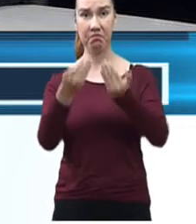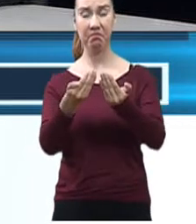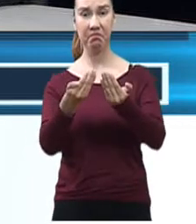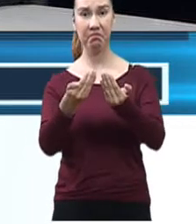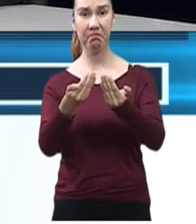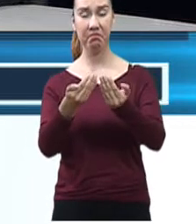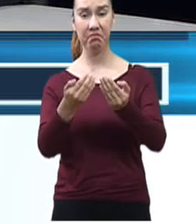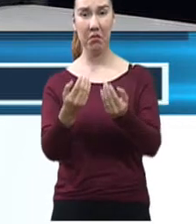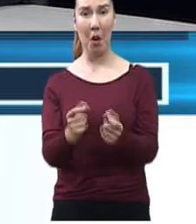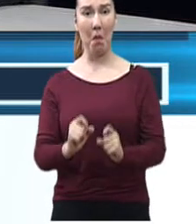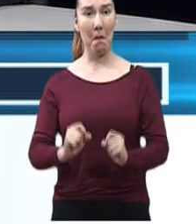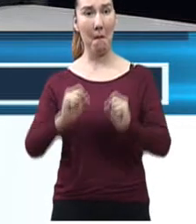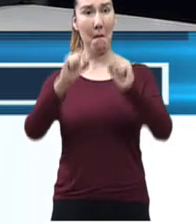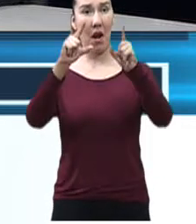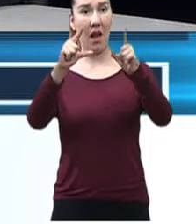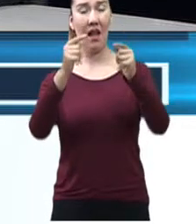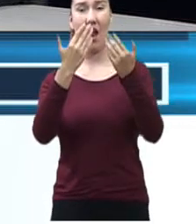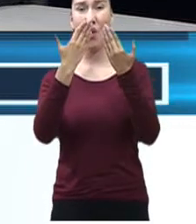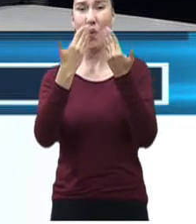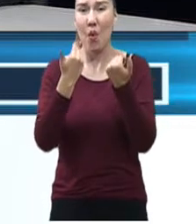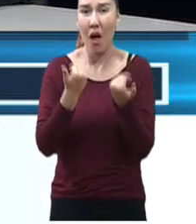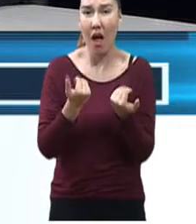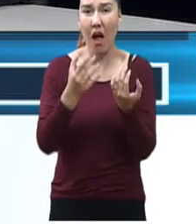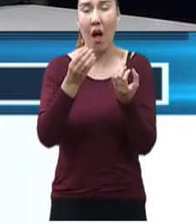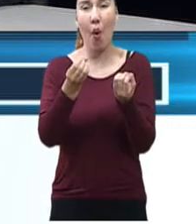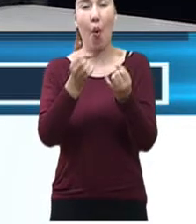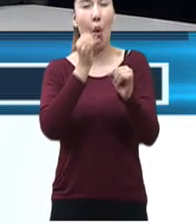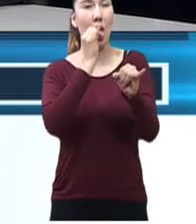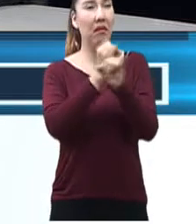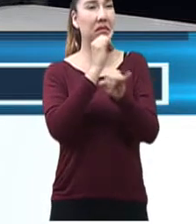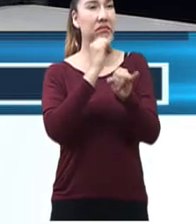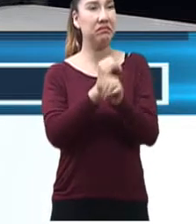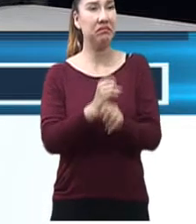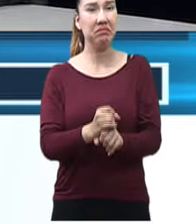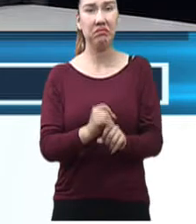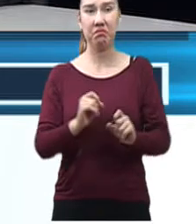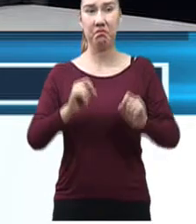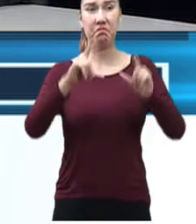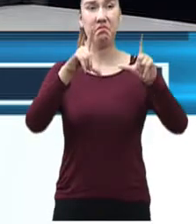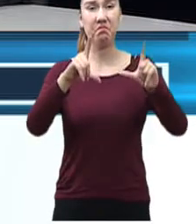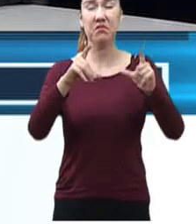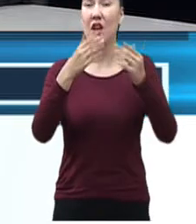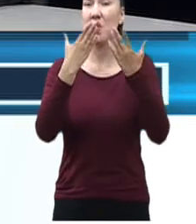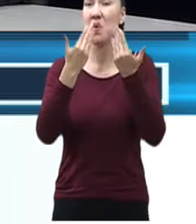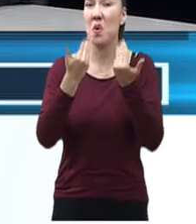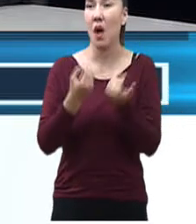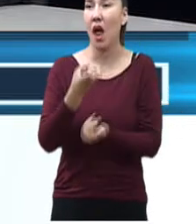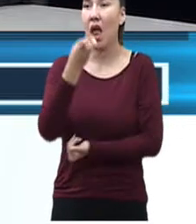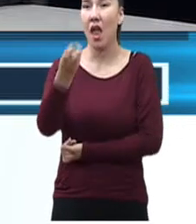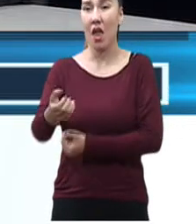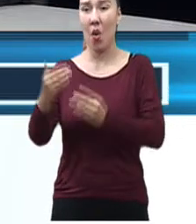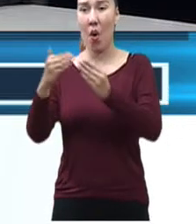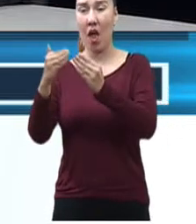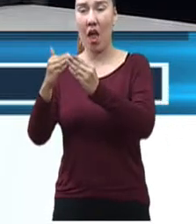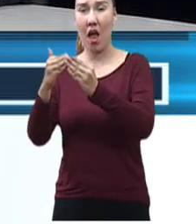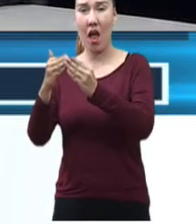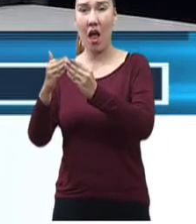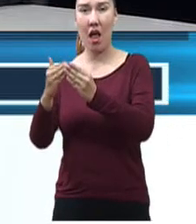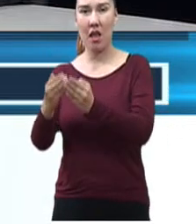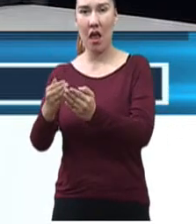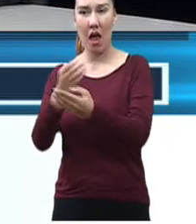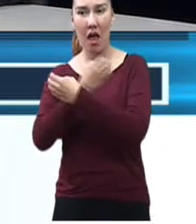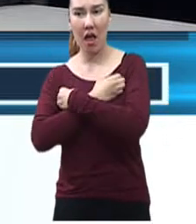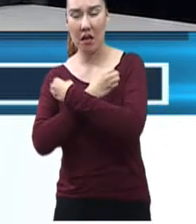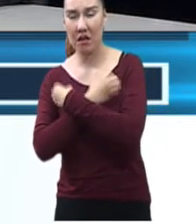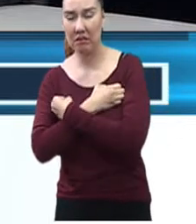Wi-Fi. Entonces, es imposible que puedan hacer su tarea en casa, ¿no? Otros casos que nos ha tocado es